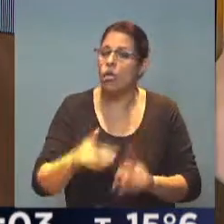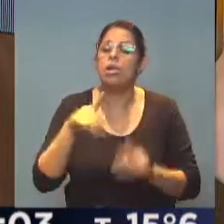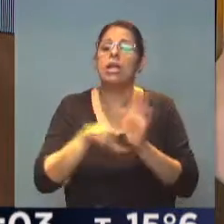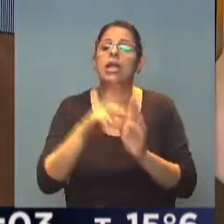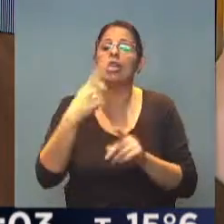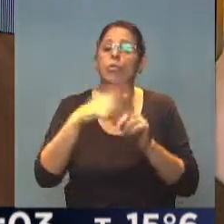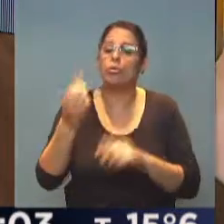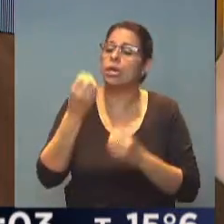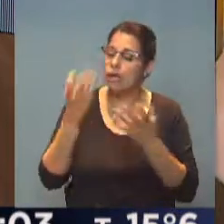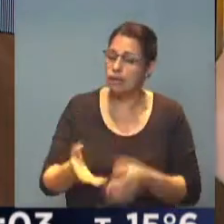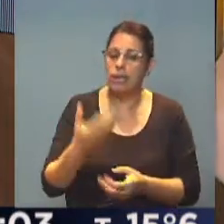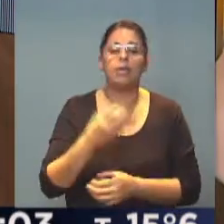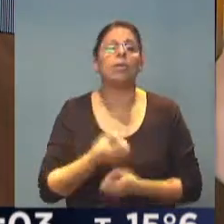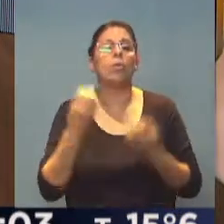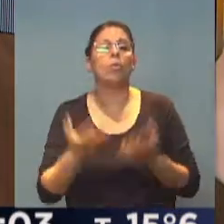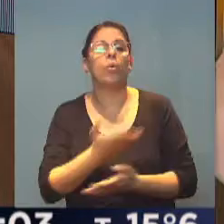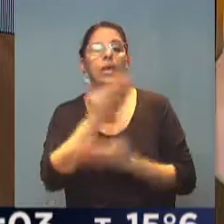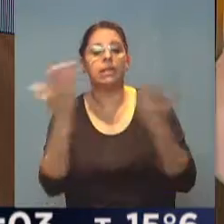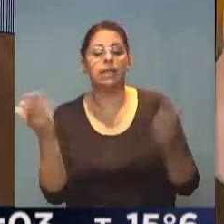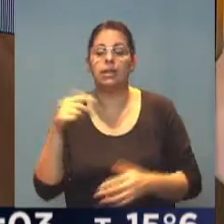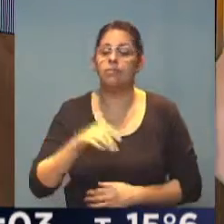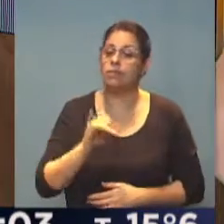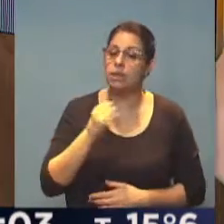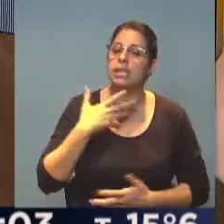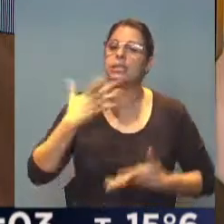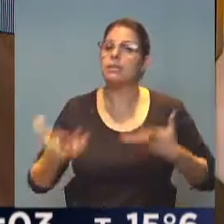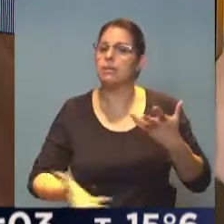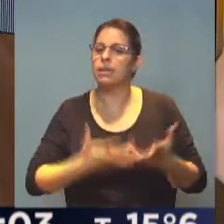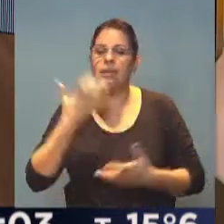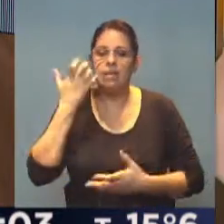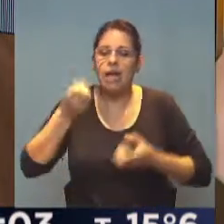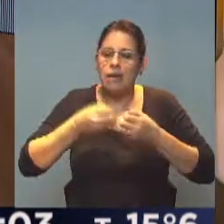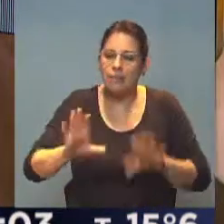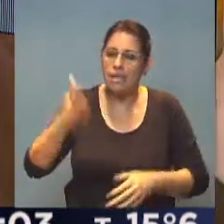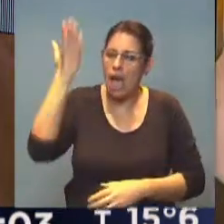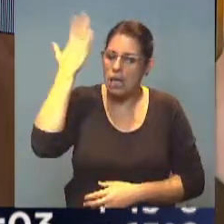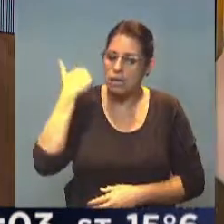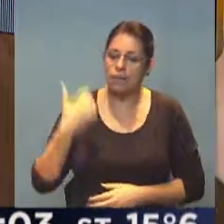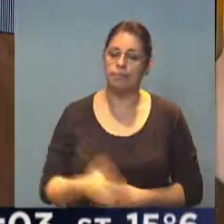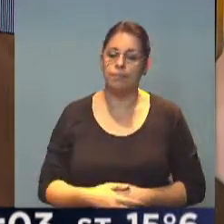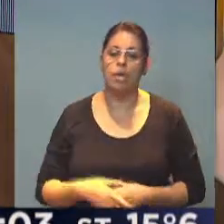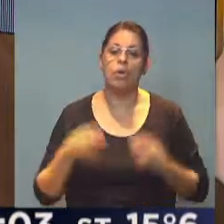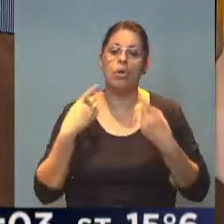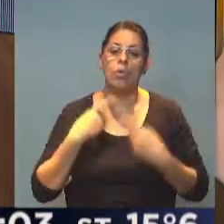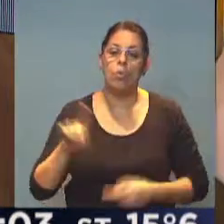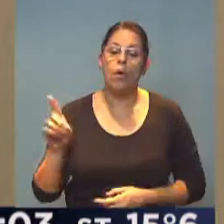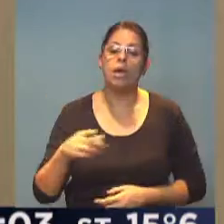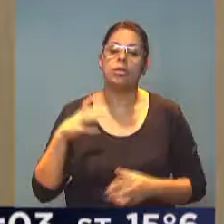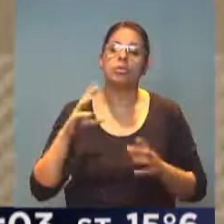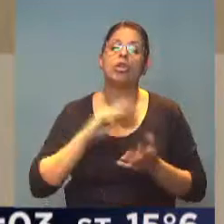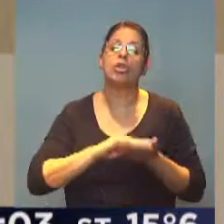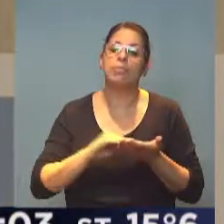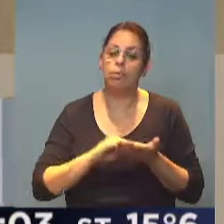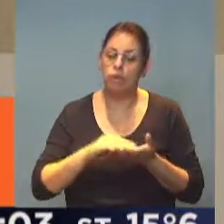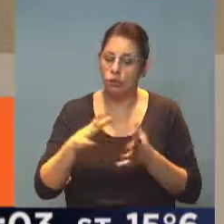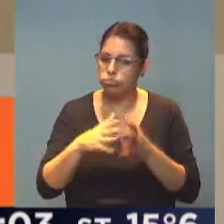Alejandro, buen día. Claro, sin dudas, las expectativas comenzaron ya en la jornada de ayer, cuando la Cámara de Diputados